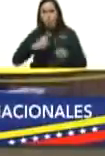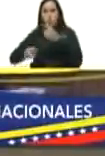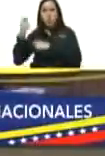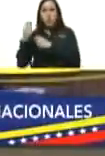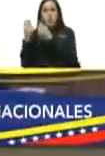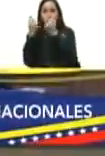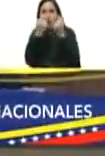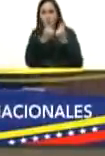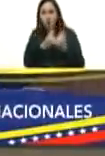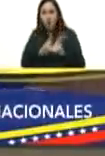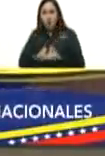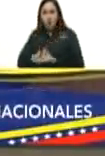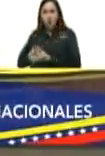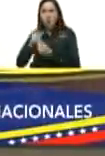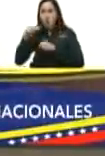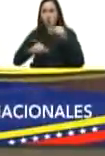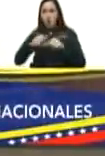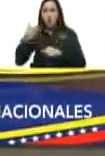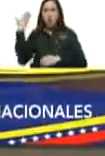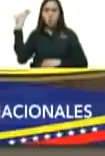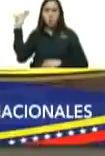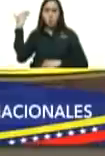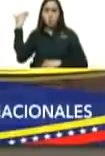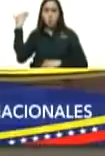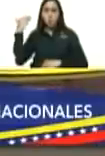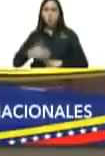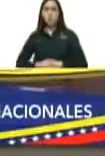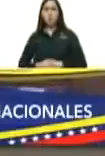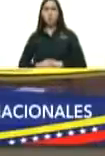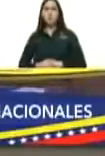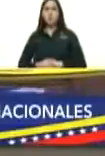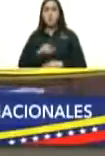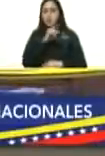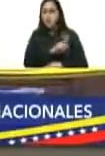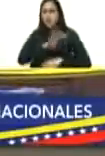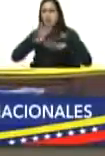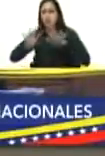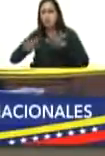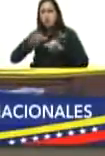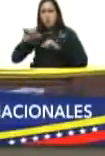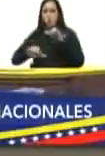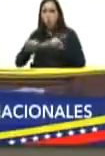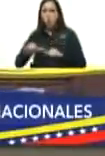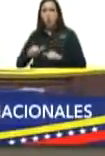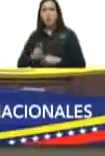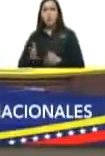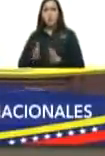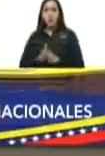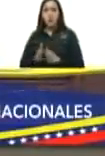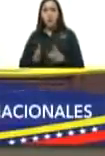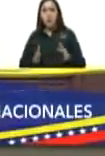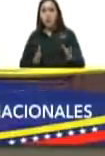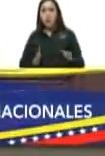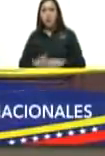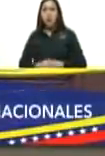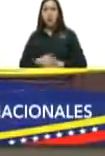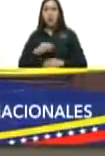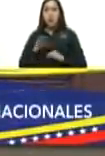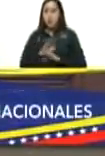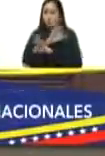de los siglos pasados del siglo 19 para atrás en un modelo